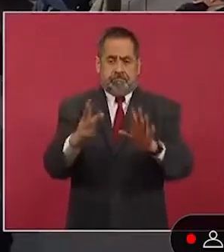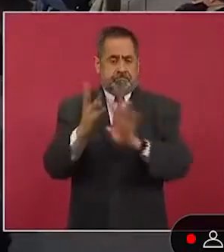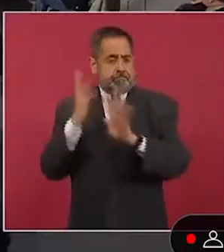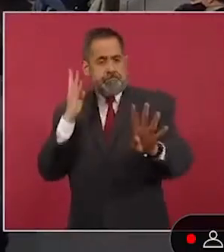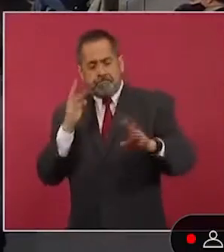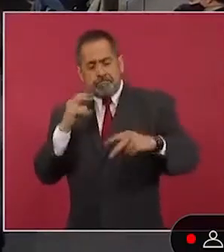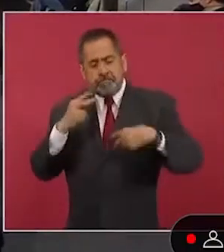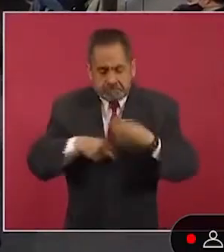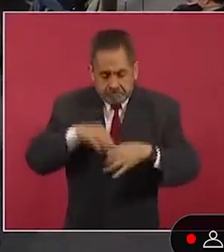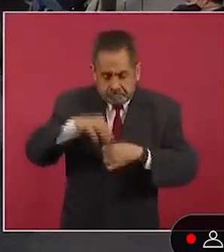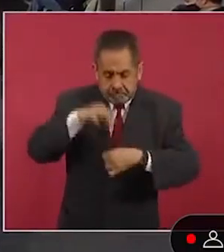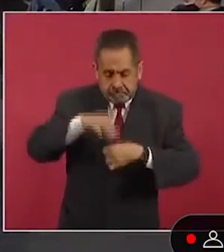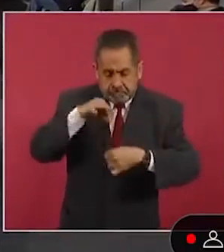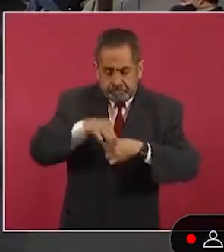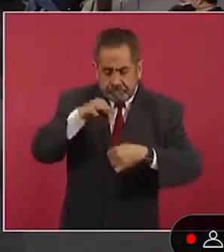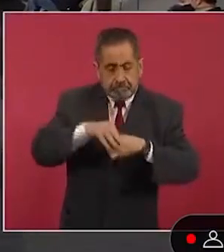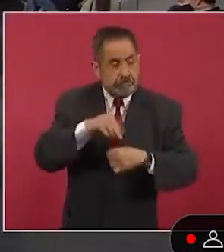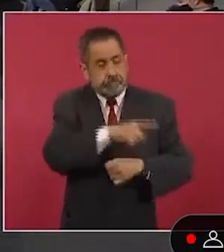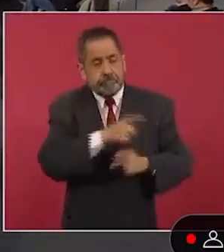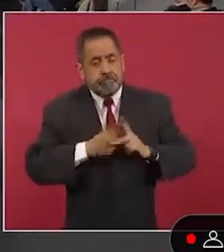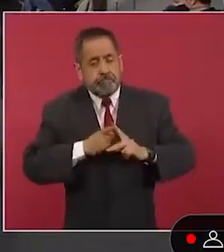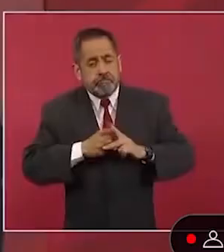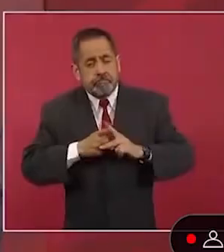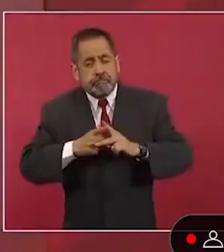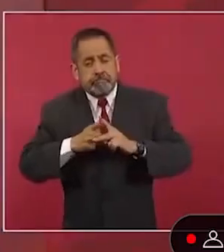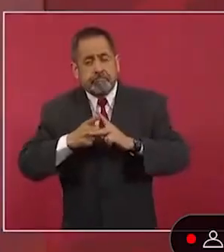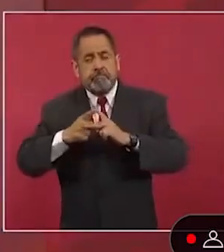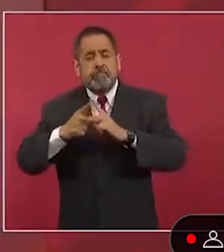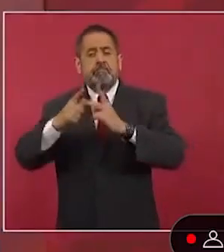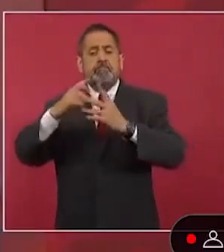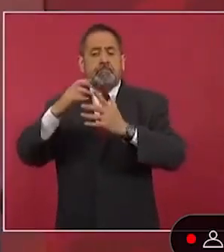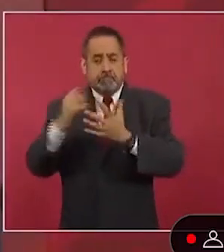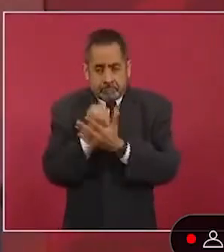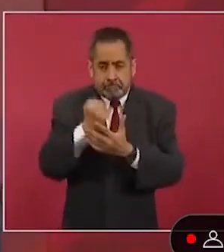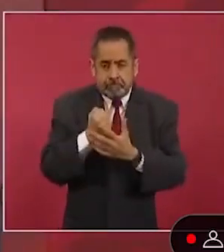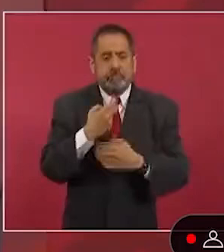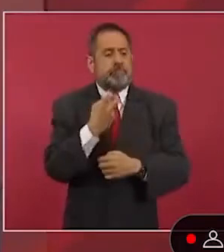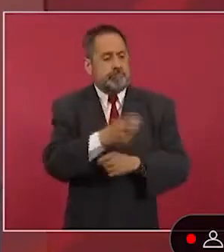de que saquen más votos. Ese va a ser el presidente.